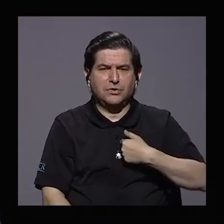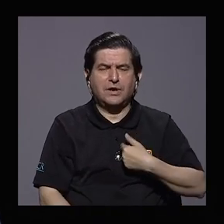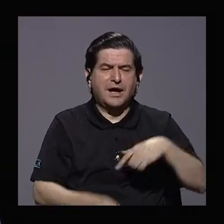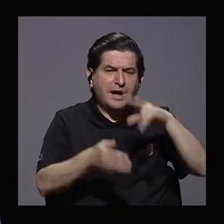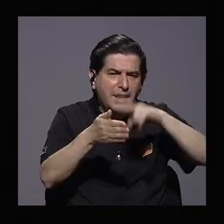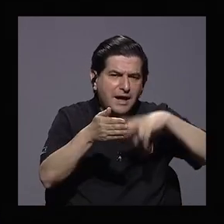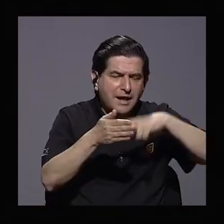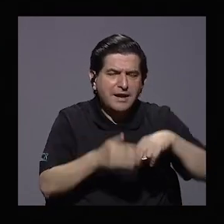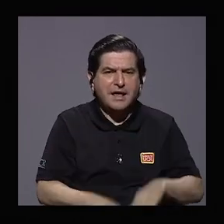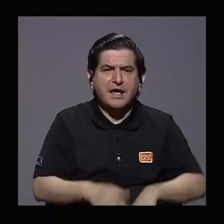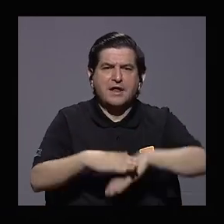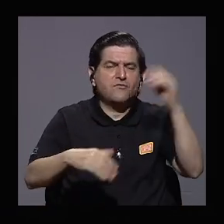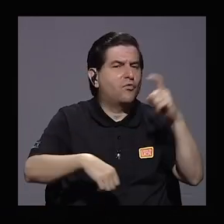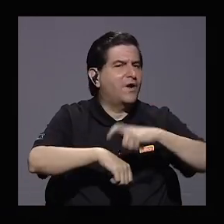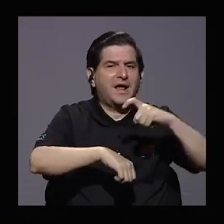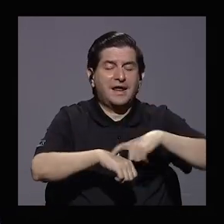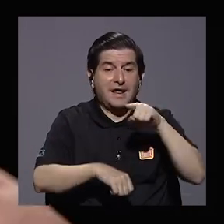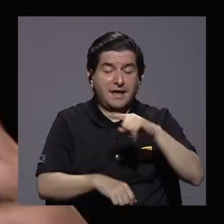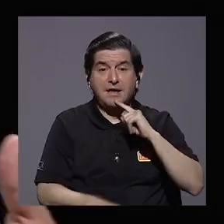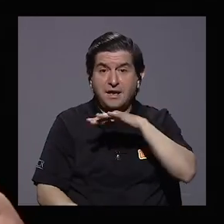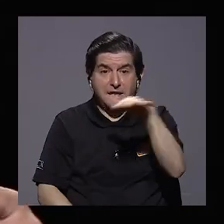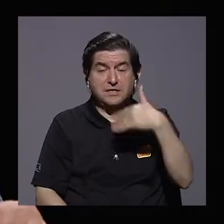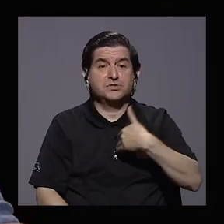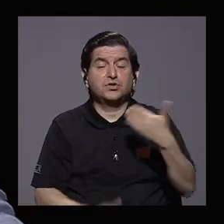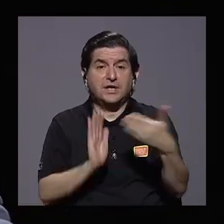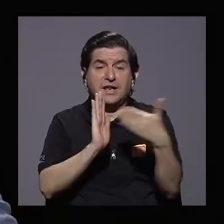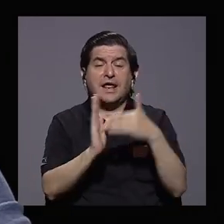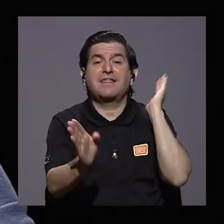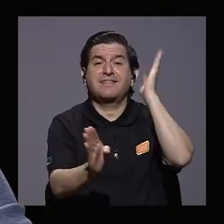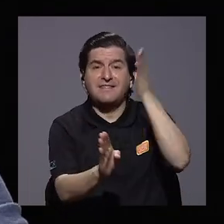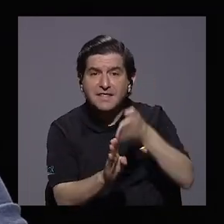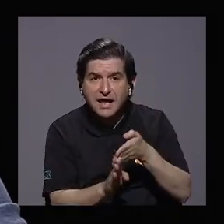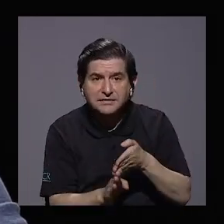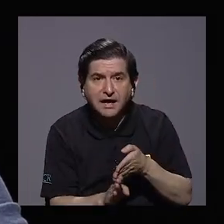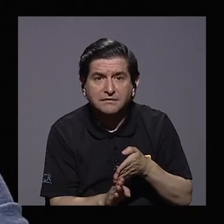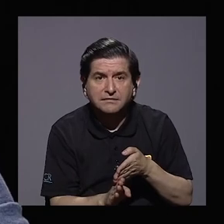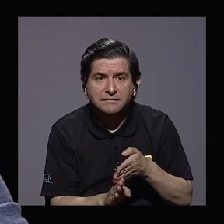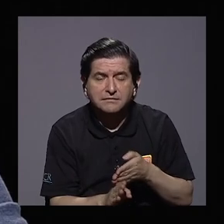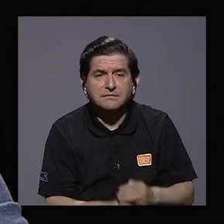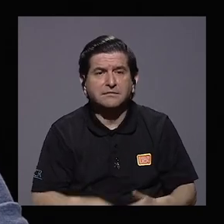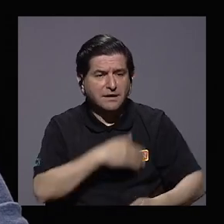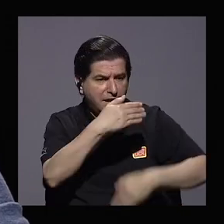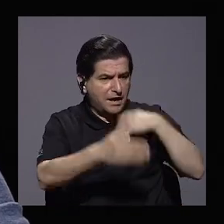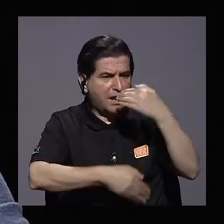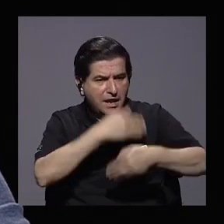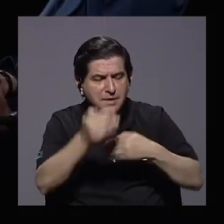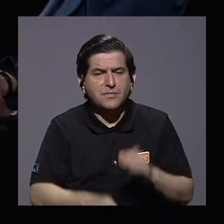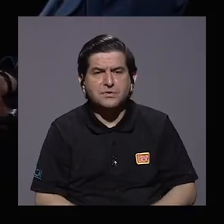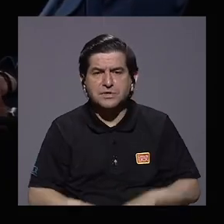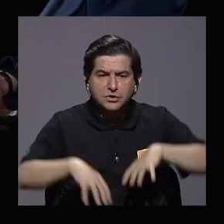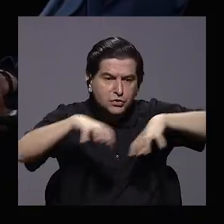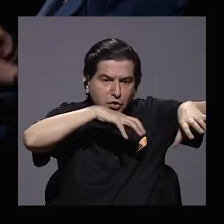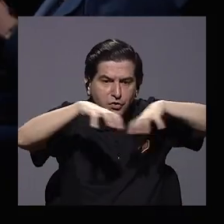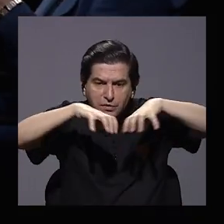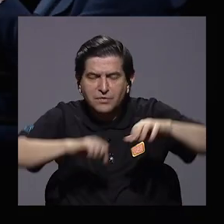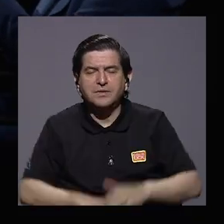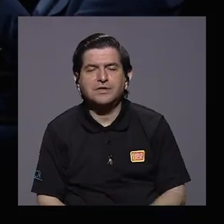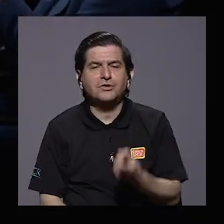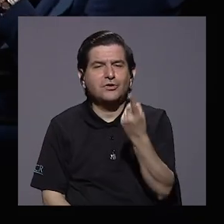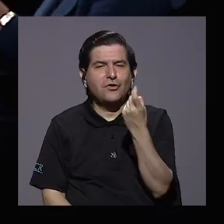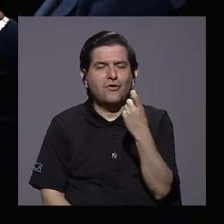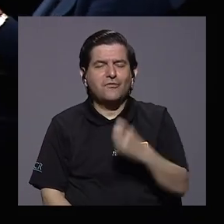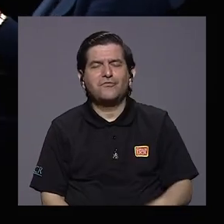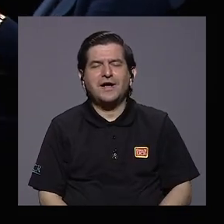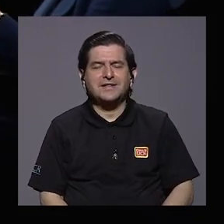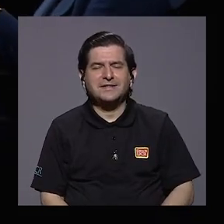también. Y entonces, eso es una realidad que tiene una afectación directa sobre cómo es el comportamiento de la circulación. Hay una falta de un